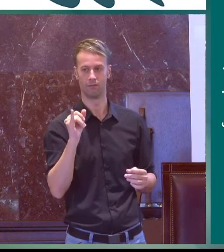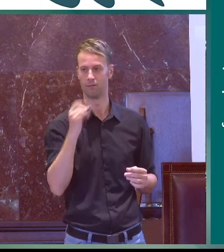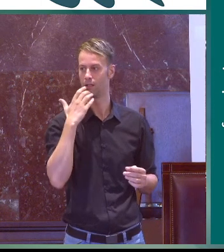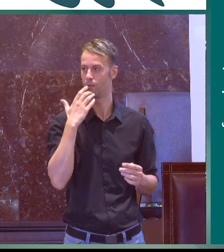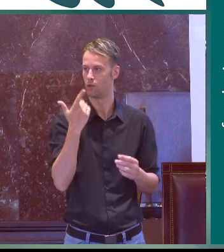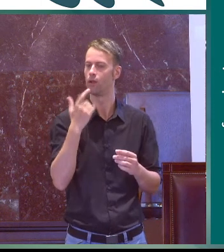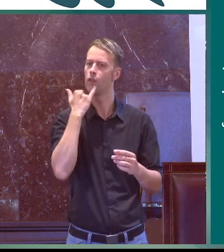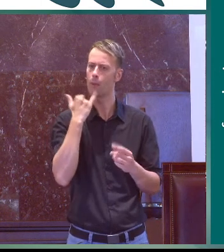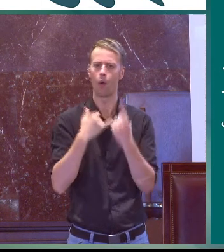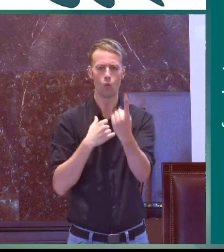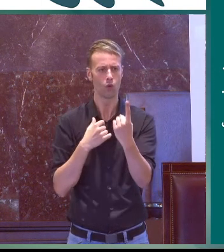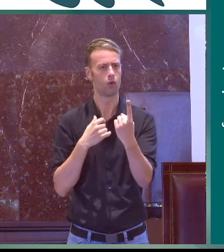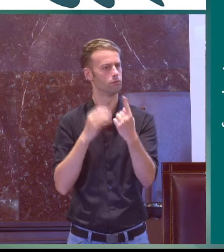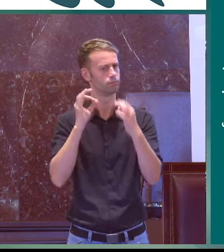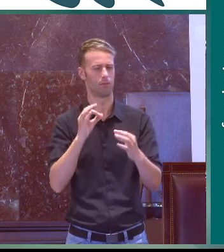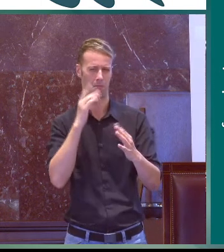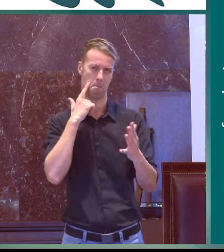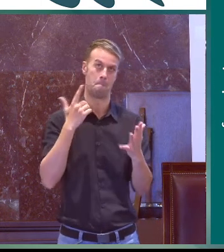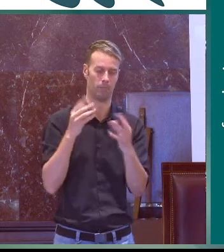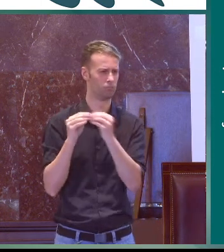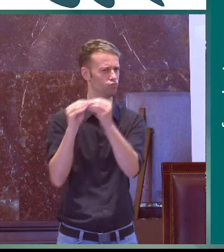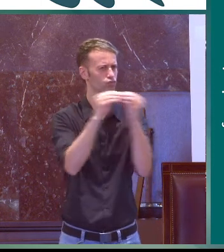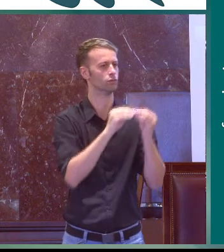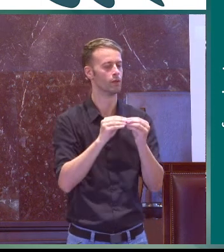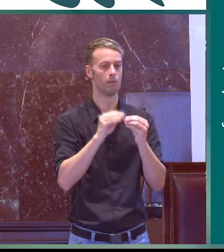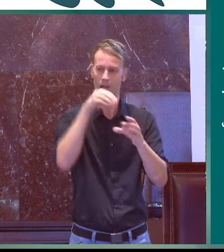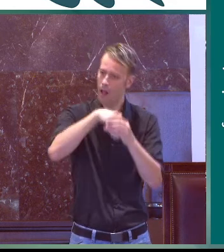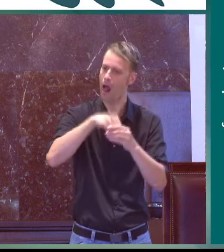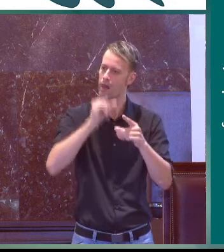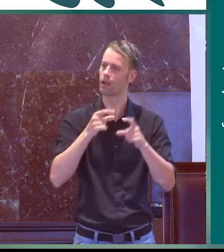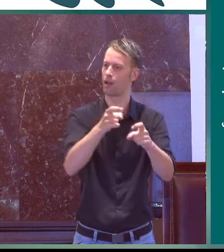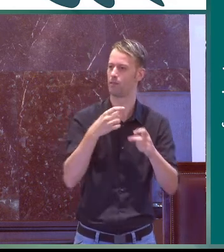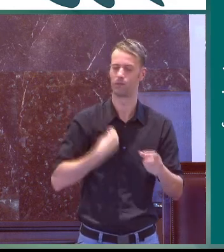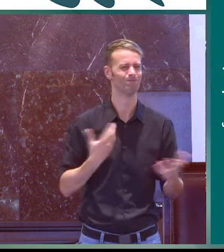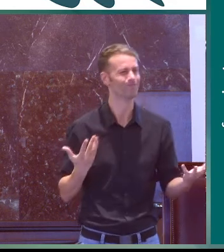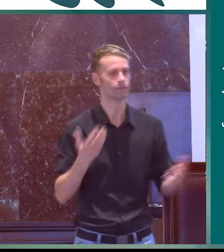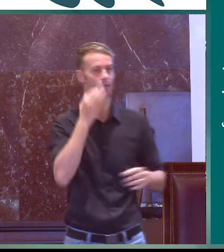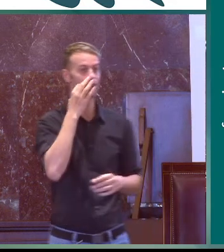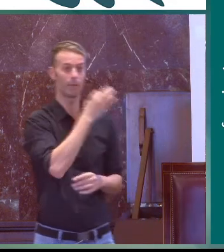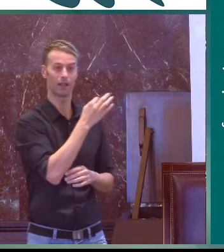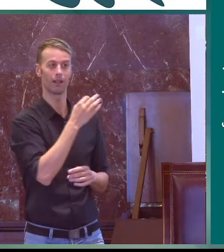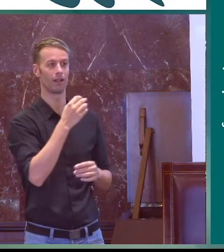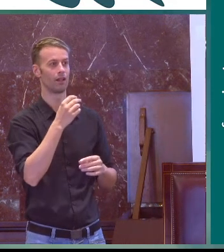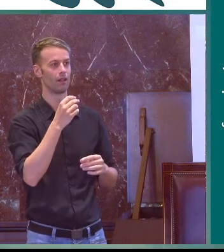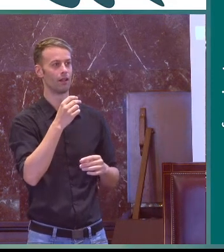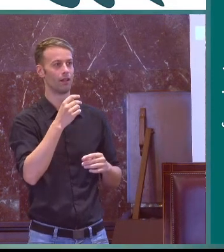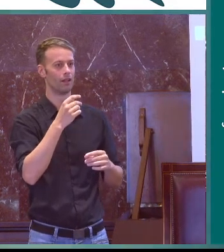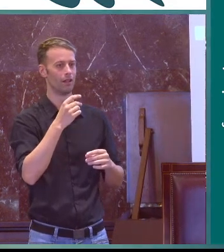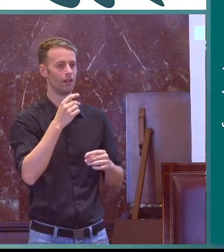o Bundi Burundi con un solo idioma pero incluso tienen guerras igualmente